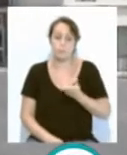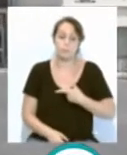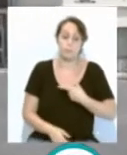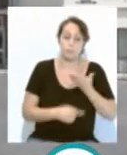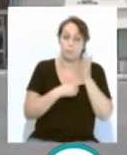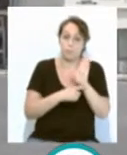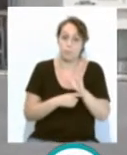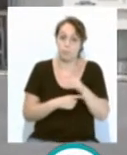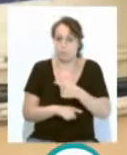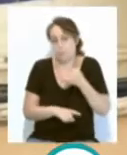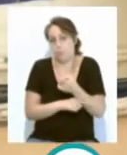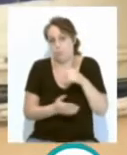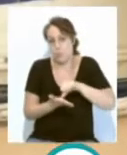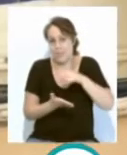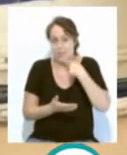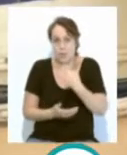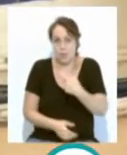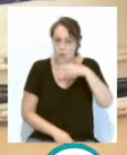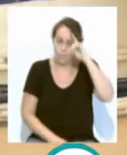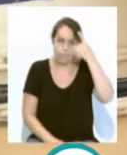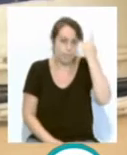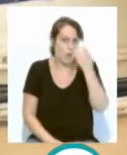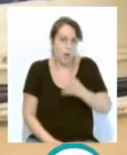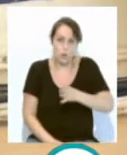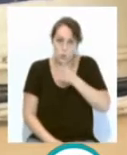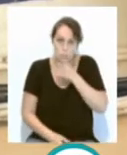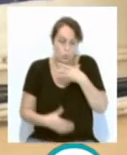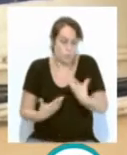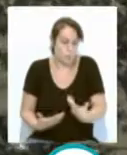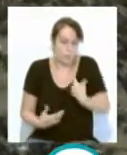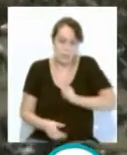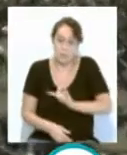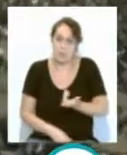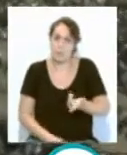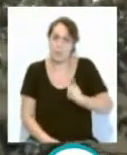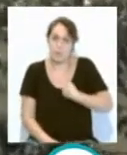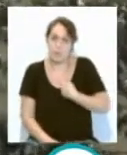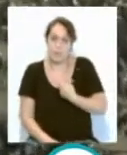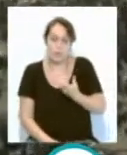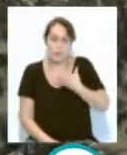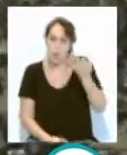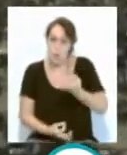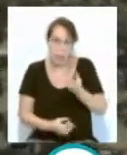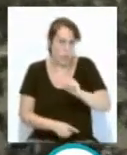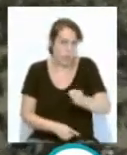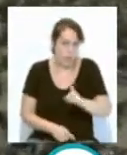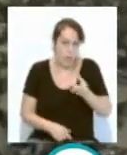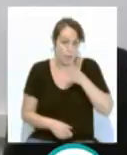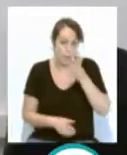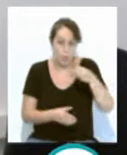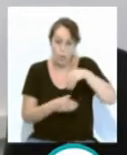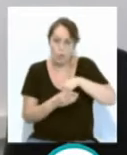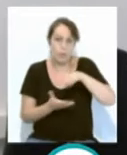local consideran al Rey Emérito indigno para formar parte del nomenclator de la ciudad, mientras los grupos de la oposición